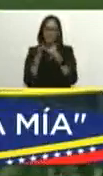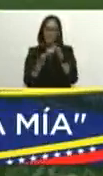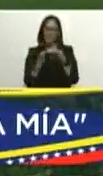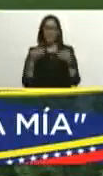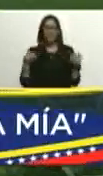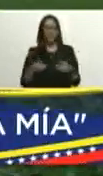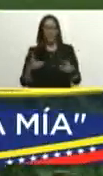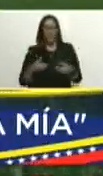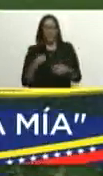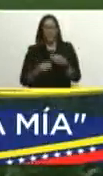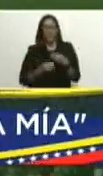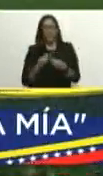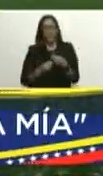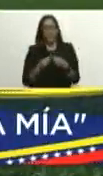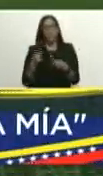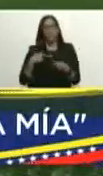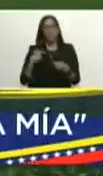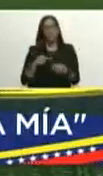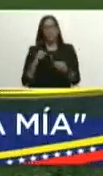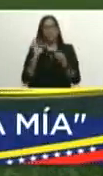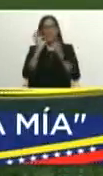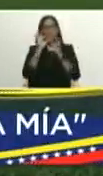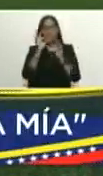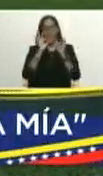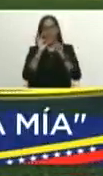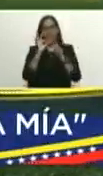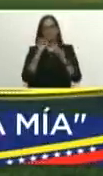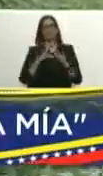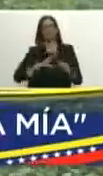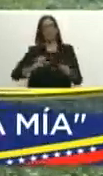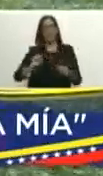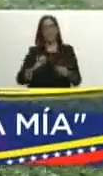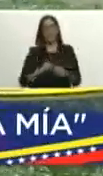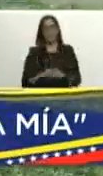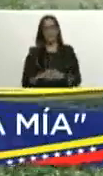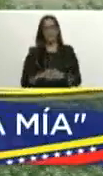esfuerzo que se viene haciendo para tener una semilla soberana en nuestro estado de Yaracuy